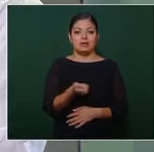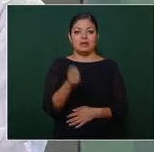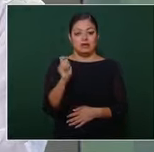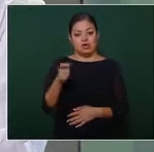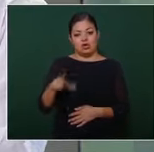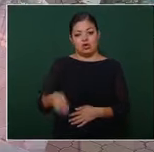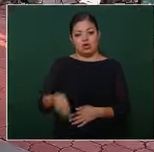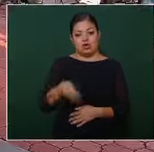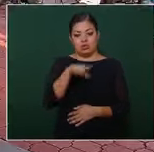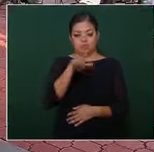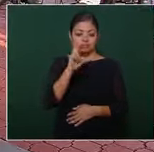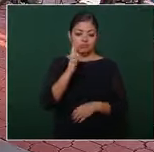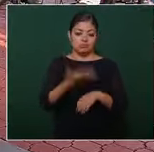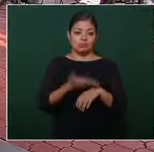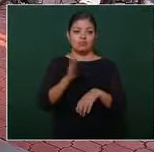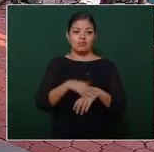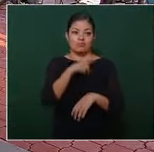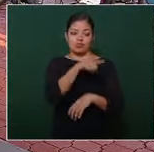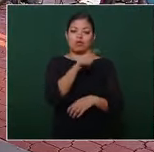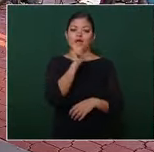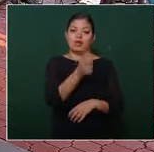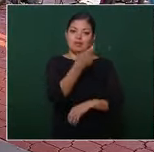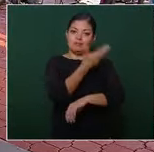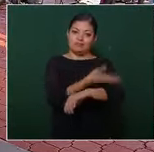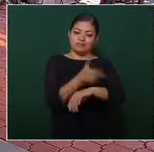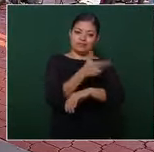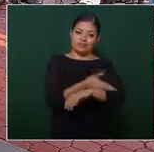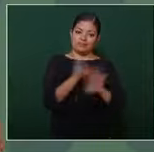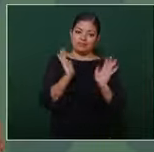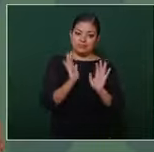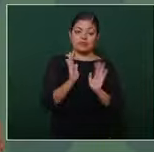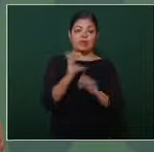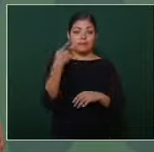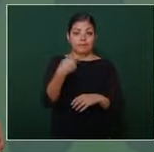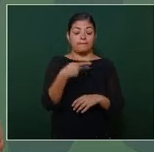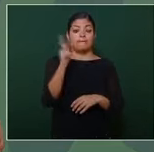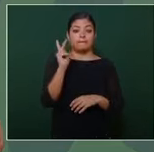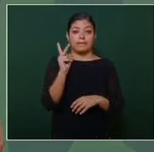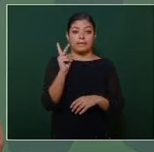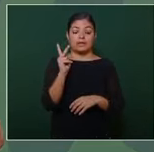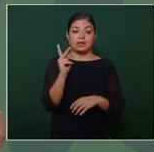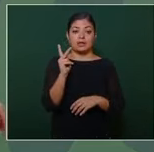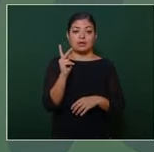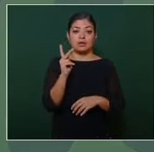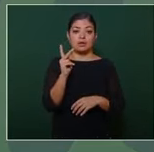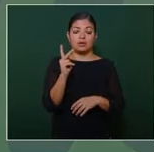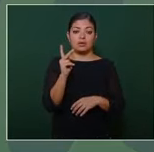gobernador porque él ha ayudado en las gestiones pero ya se va a a